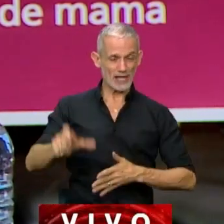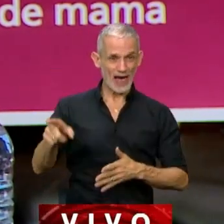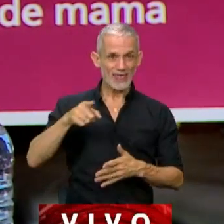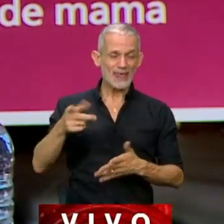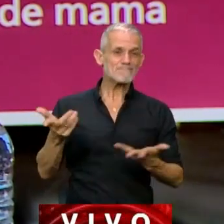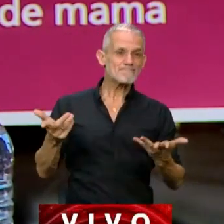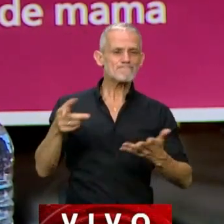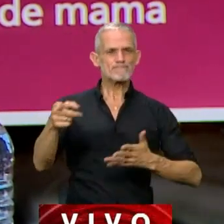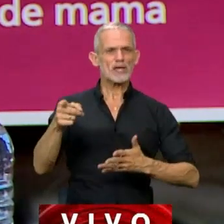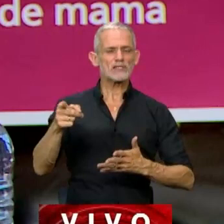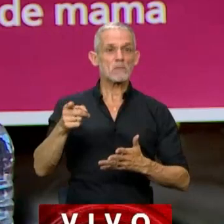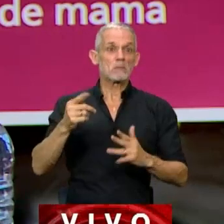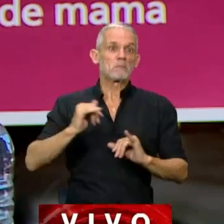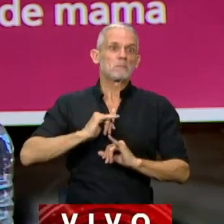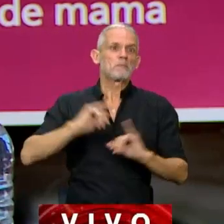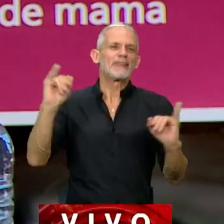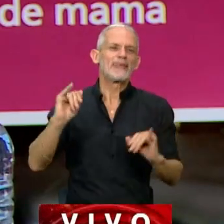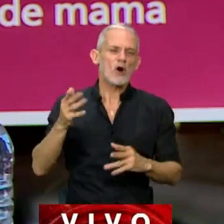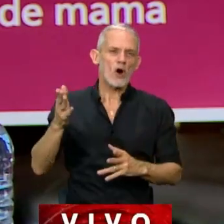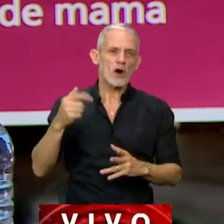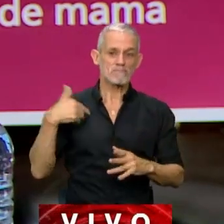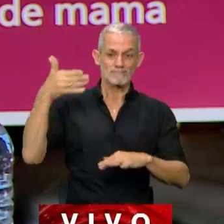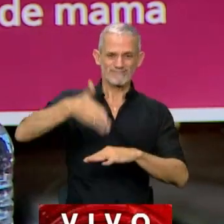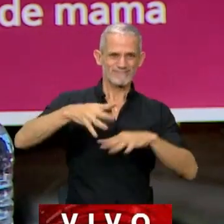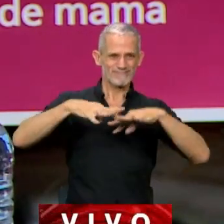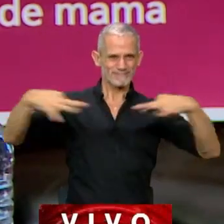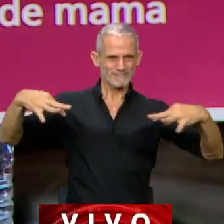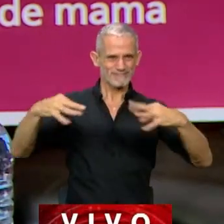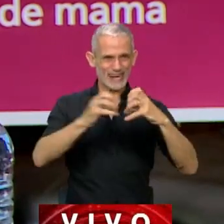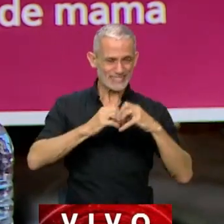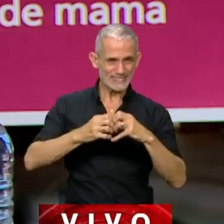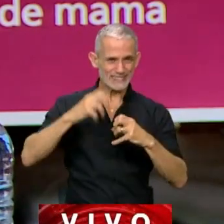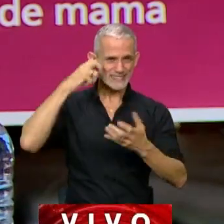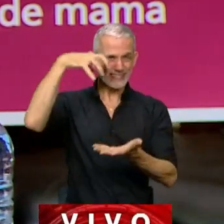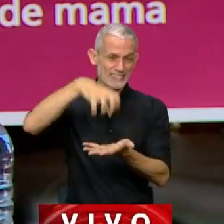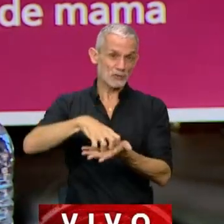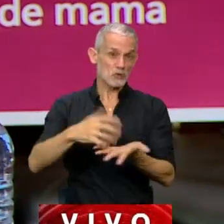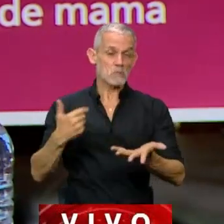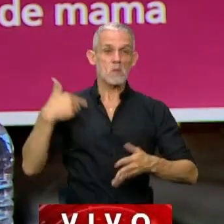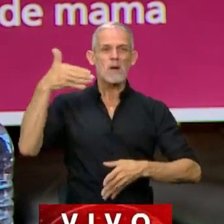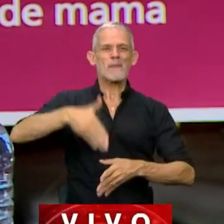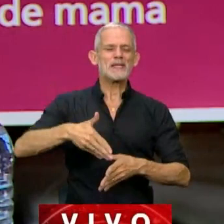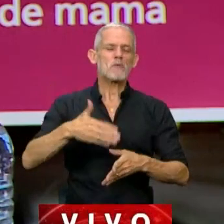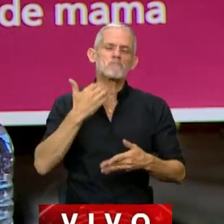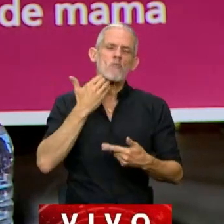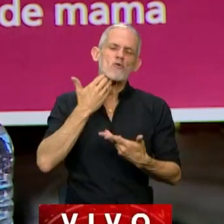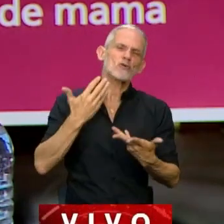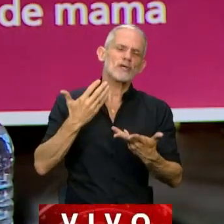que en algún momento di entender que a veces cuando venimos a este recinto, venimos también con, no sé si con